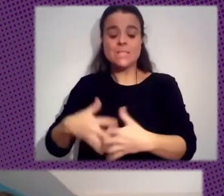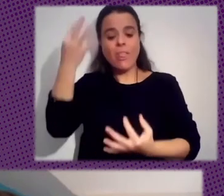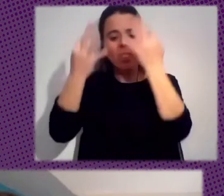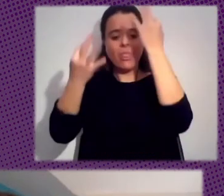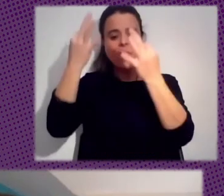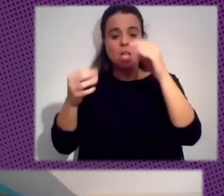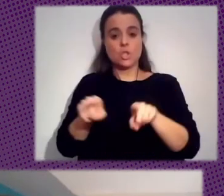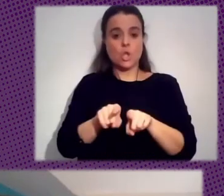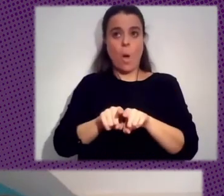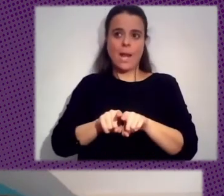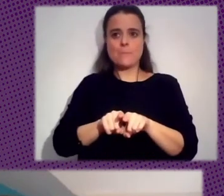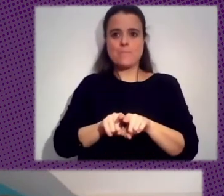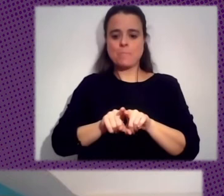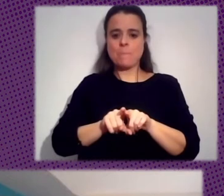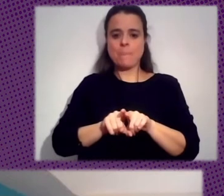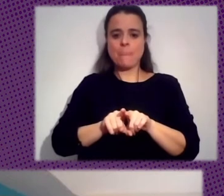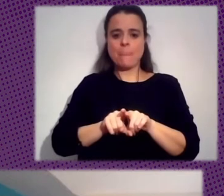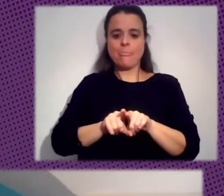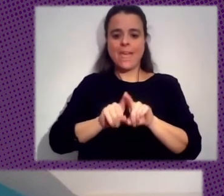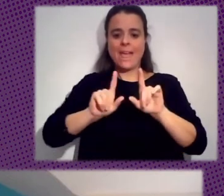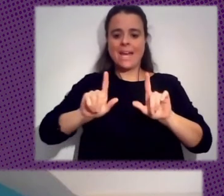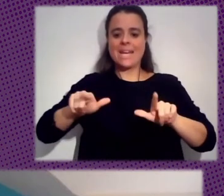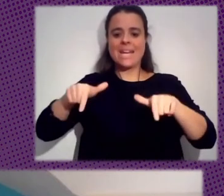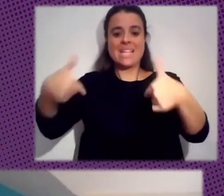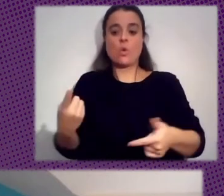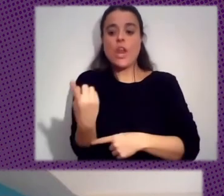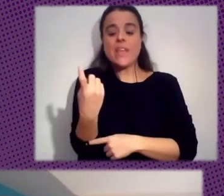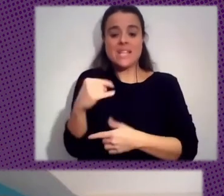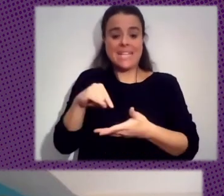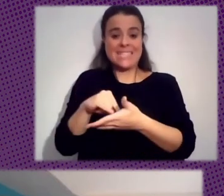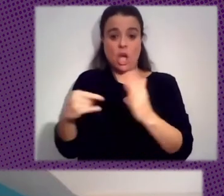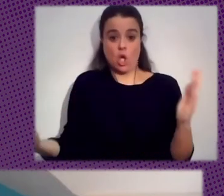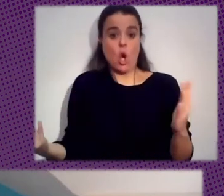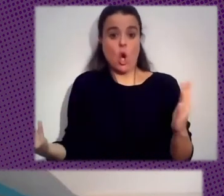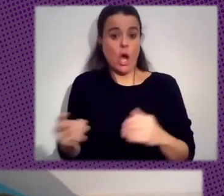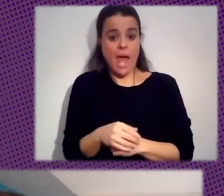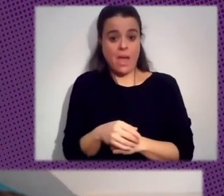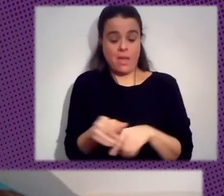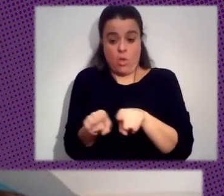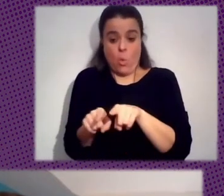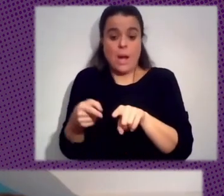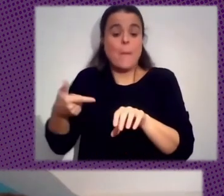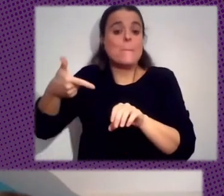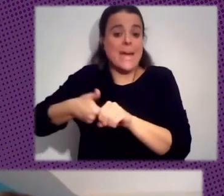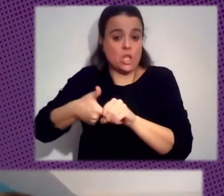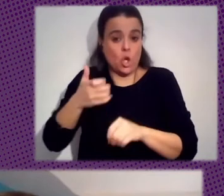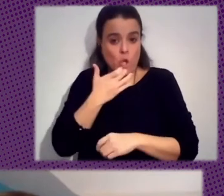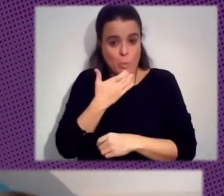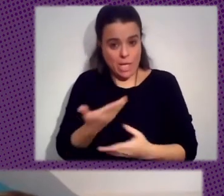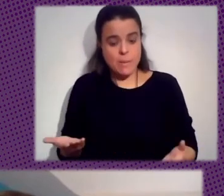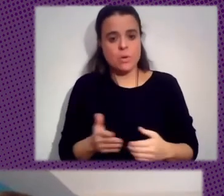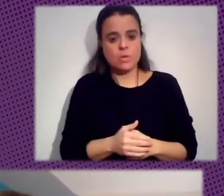Si Necesitamos De Esa Tecnología Para Procesarla Como El Petróleo Para Hacer Algo Con Ellas Y Nuestra Única